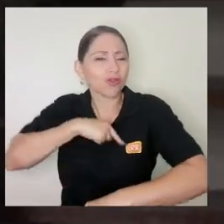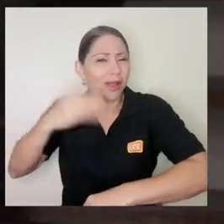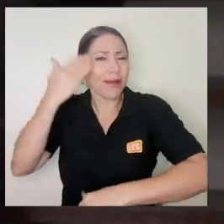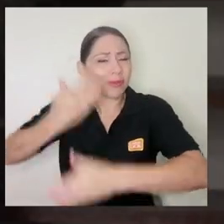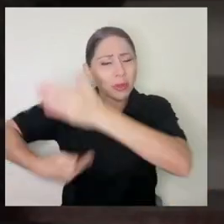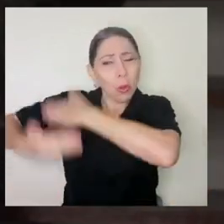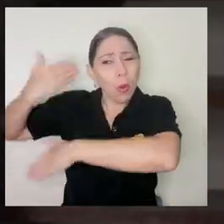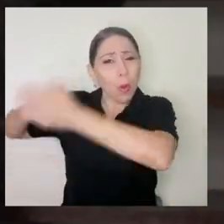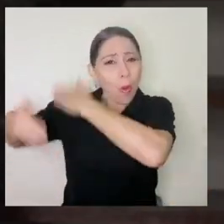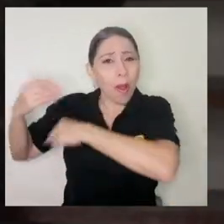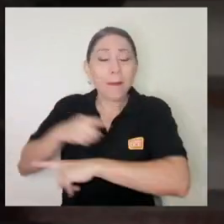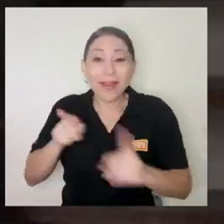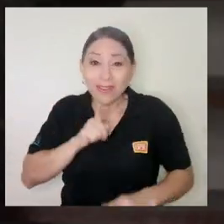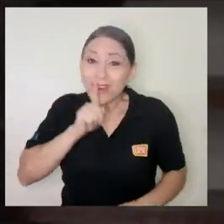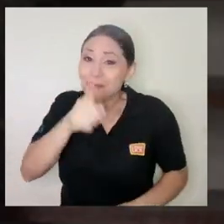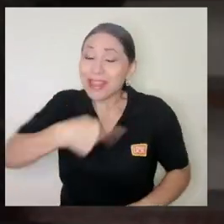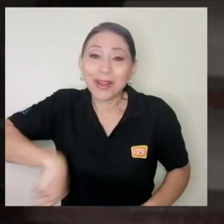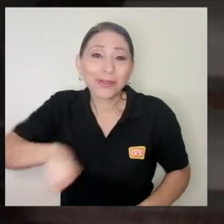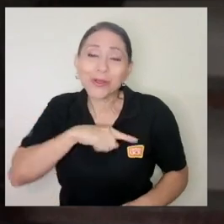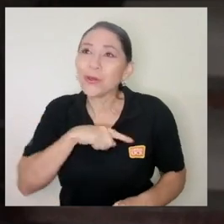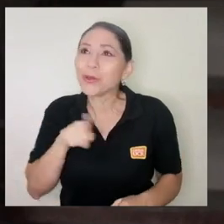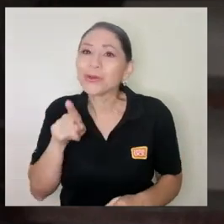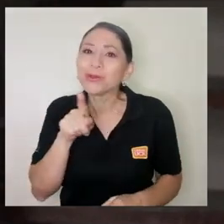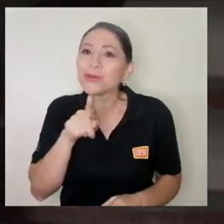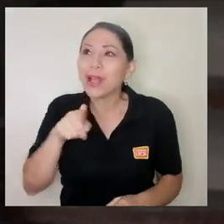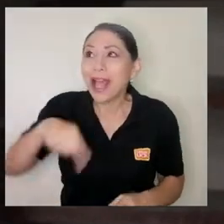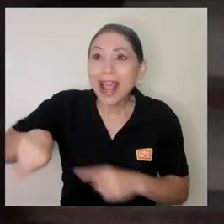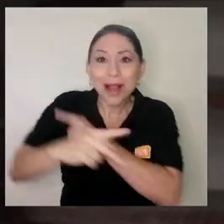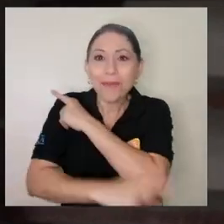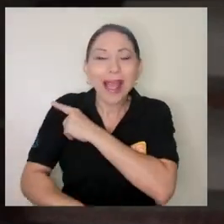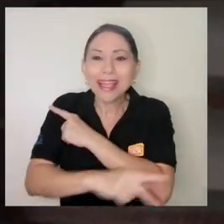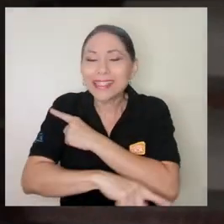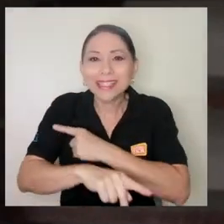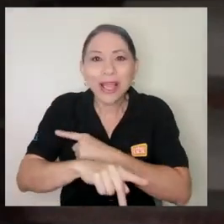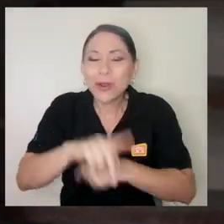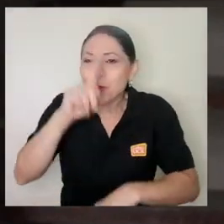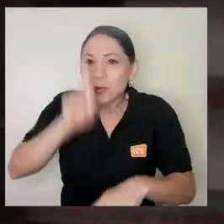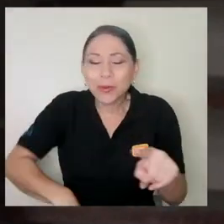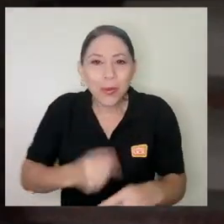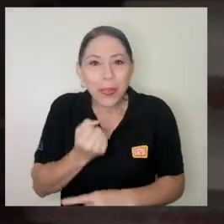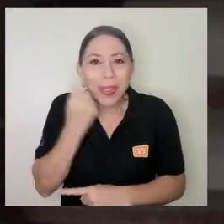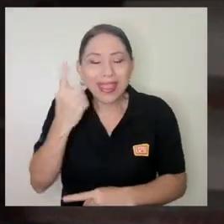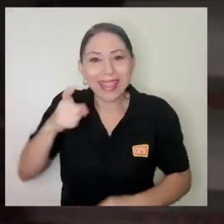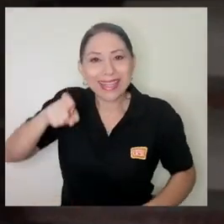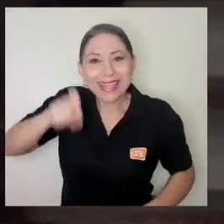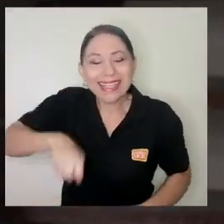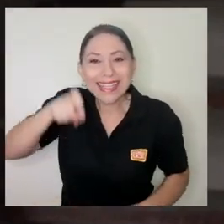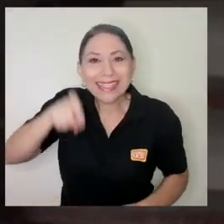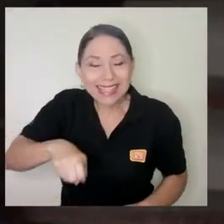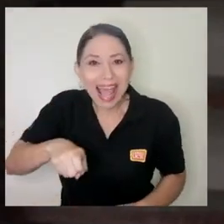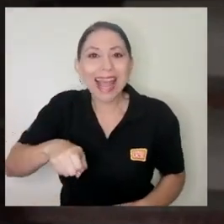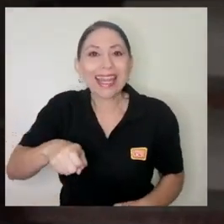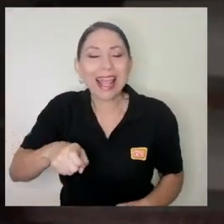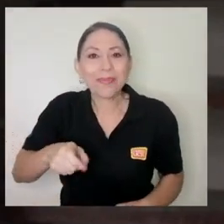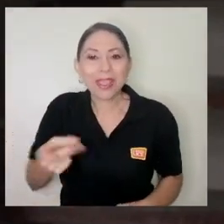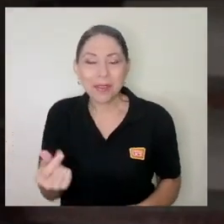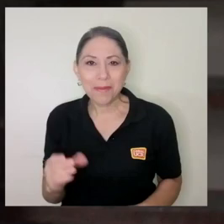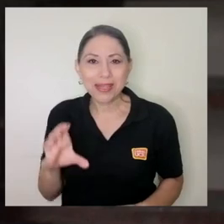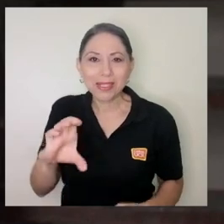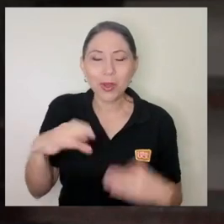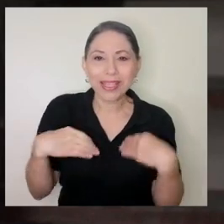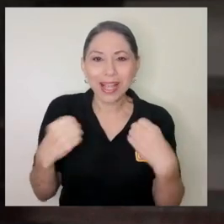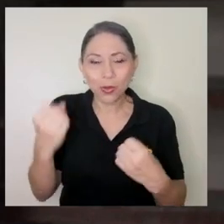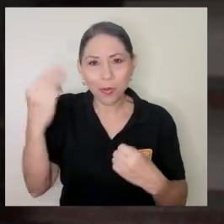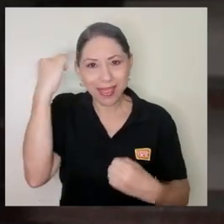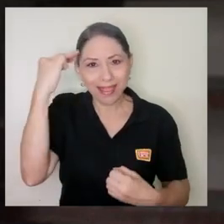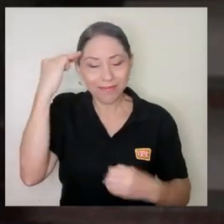pero que realmente no hemos sido capaces y aquí digo hemos sido como país capaces de entender la necesaria inversión